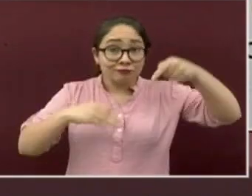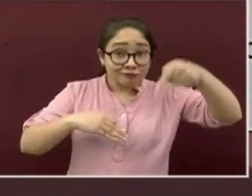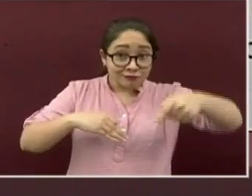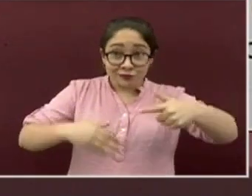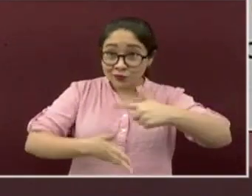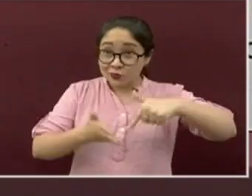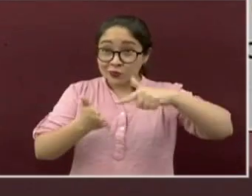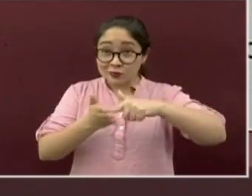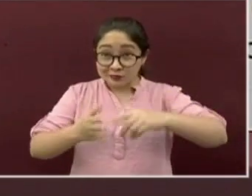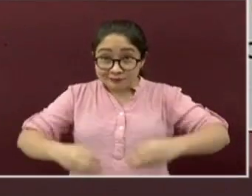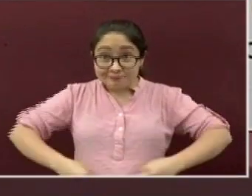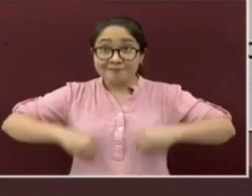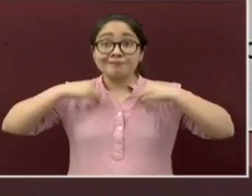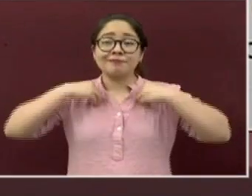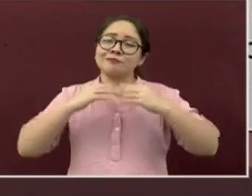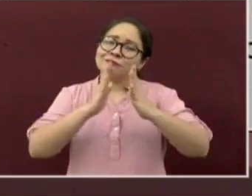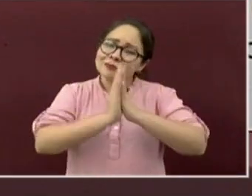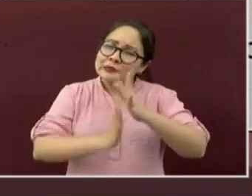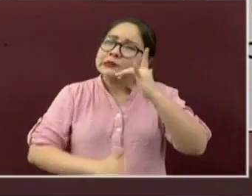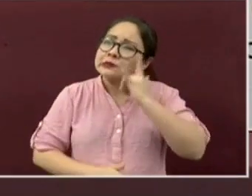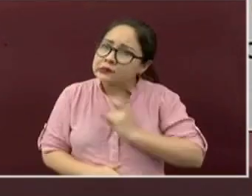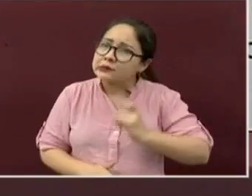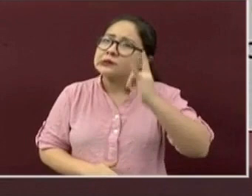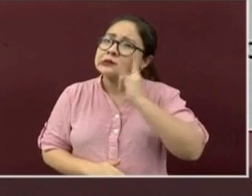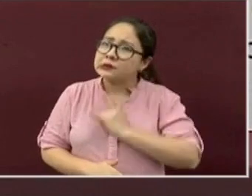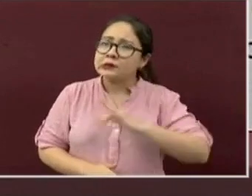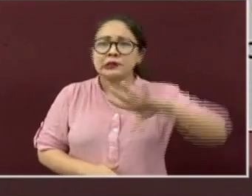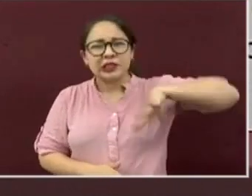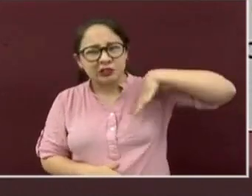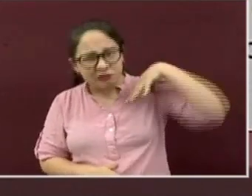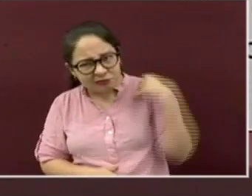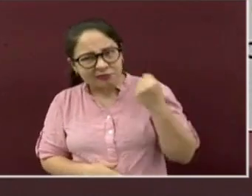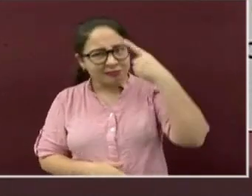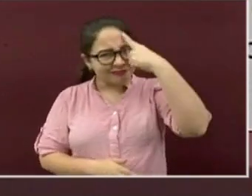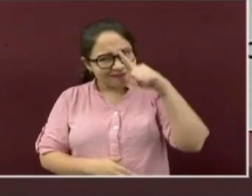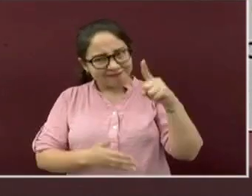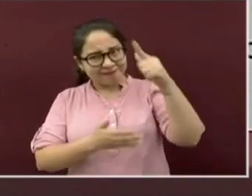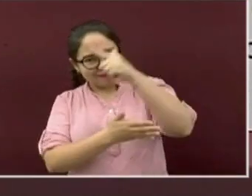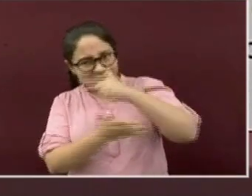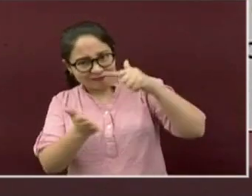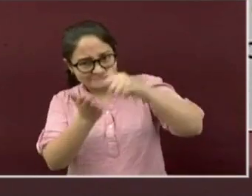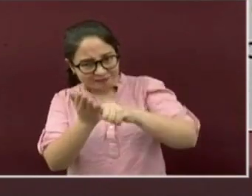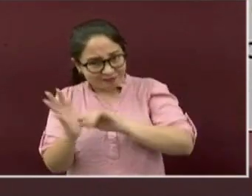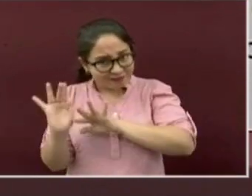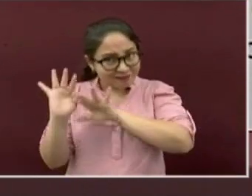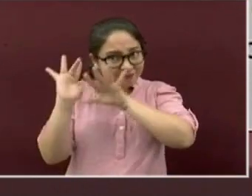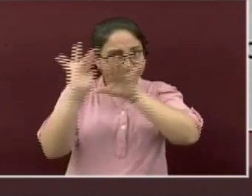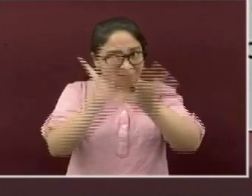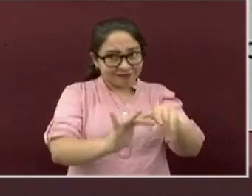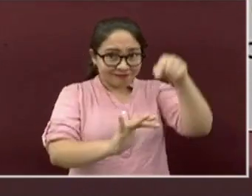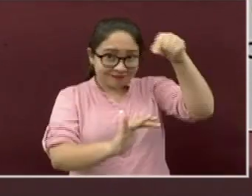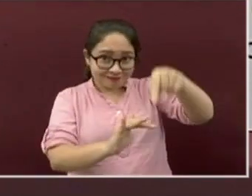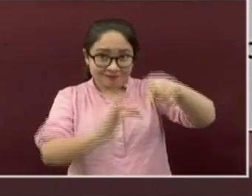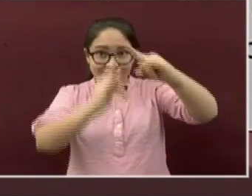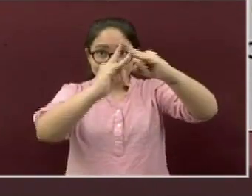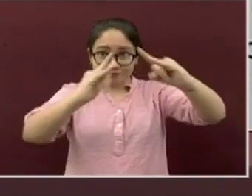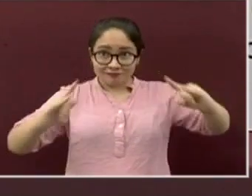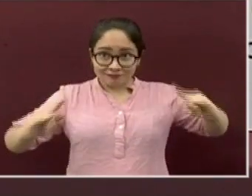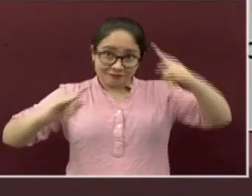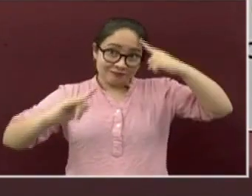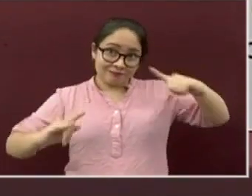les pedimos hacer un esfuerzo de ir a los municipios donde colocaron las macro sedes.